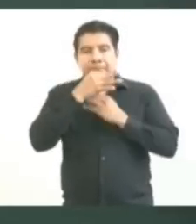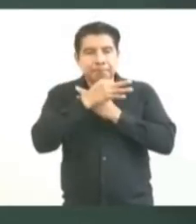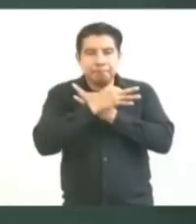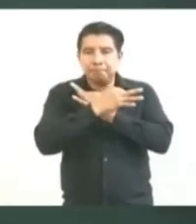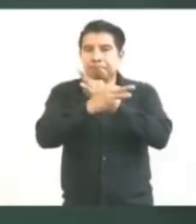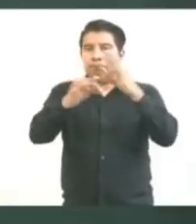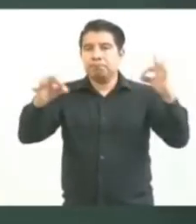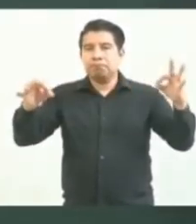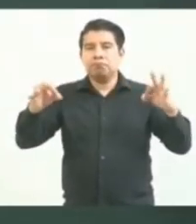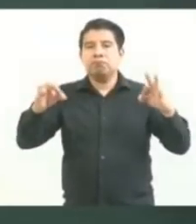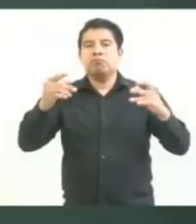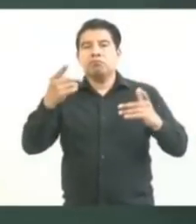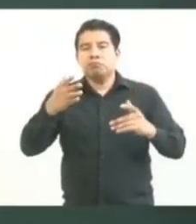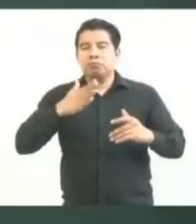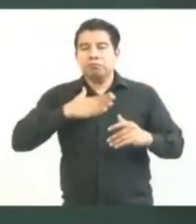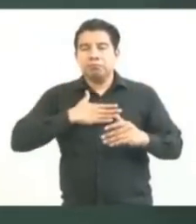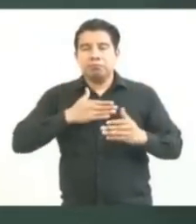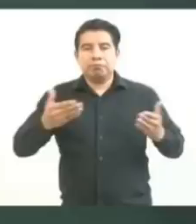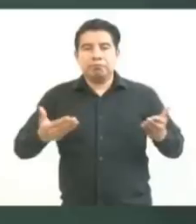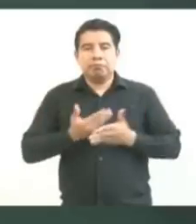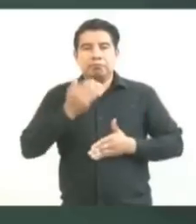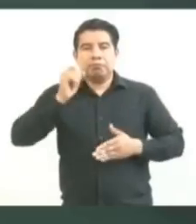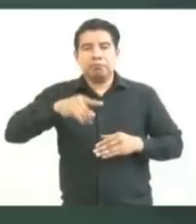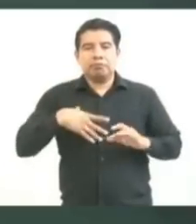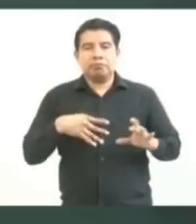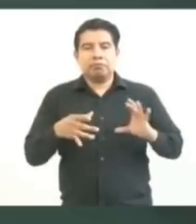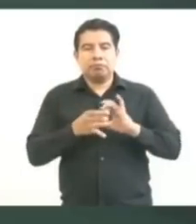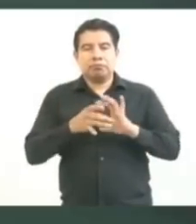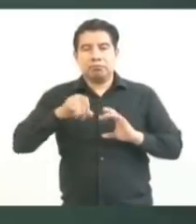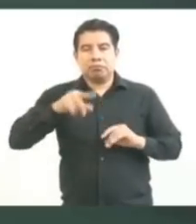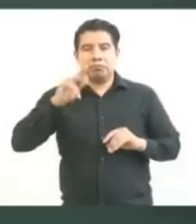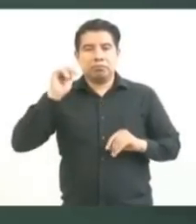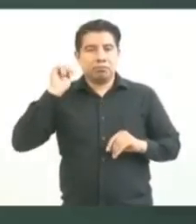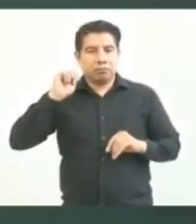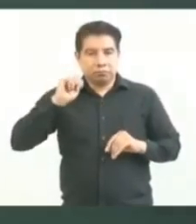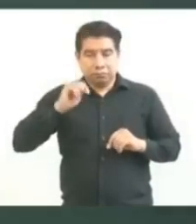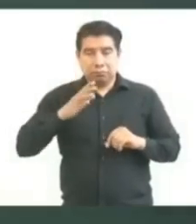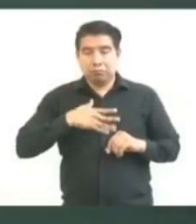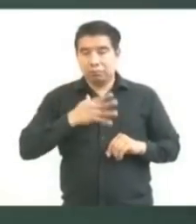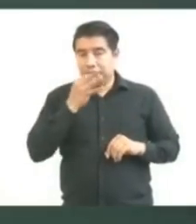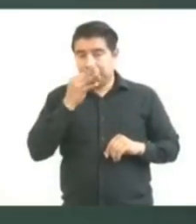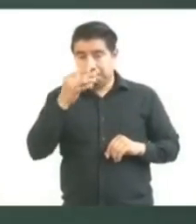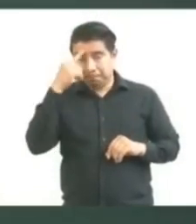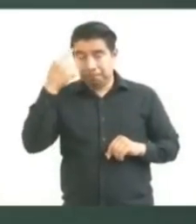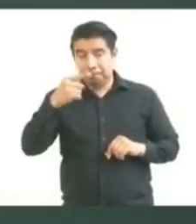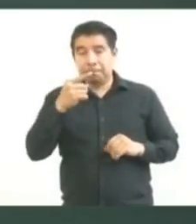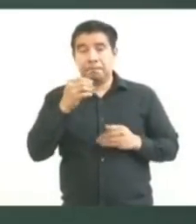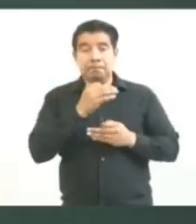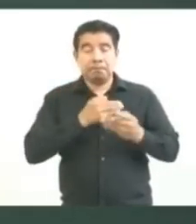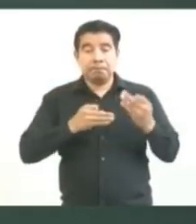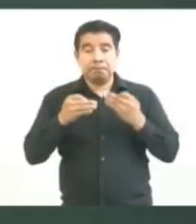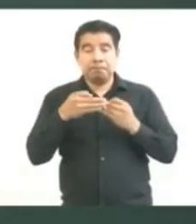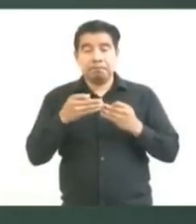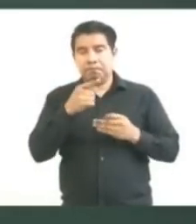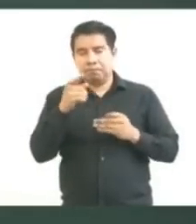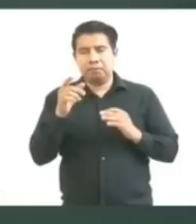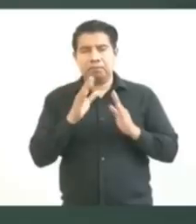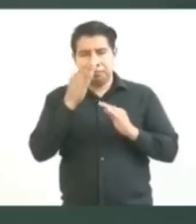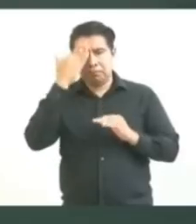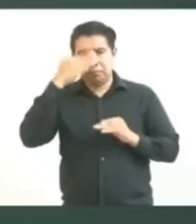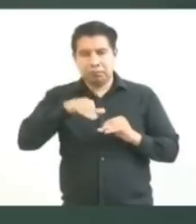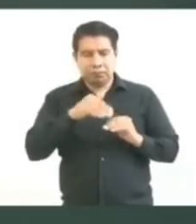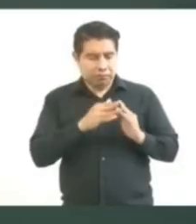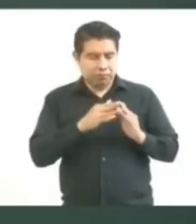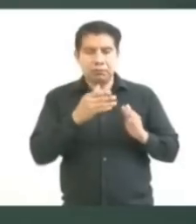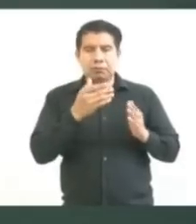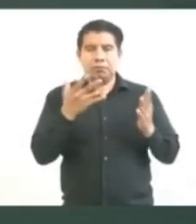envío a mis paisanas, a mis paisanos, con el compromiso de que terminando